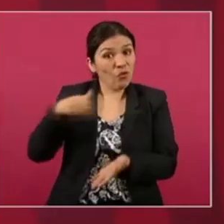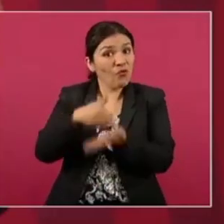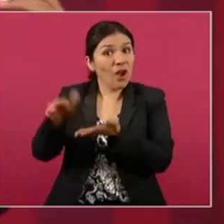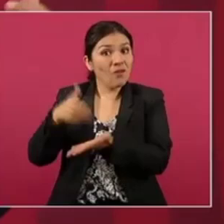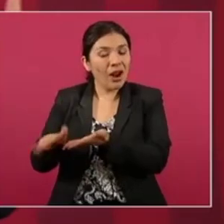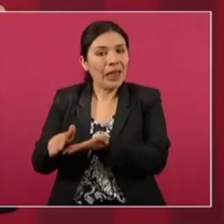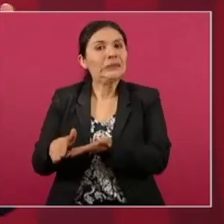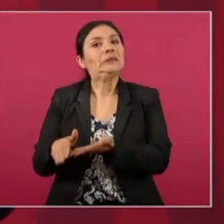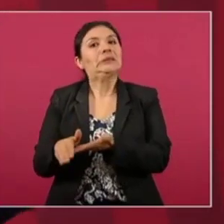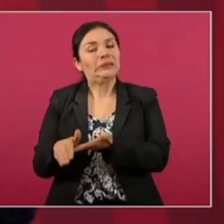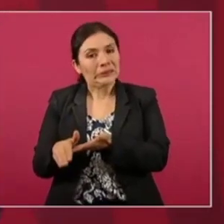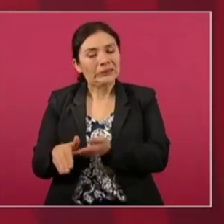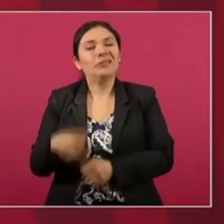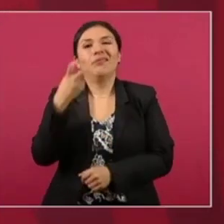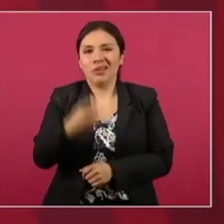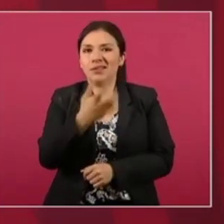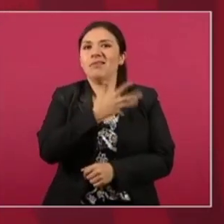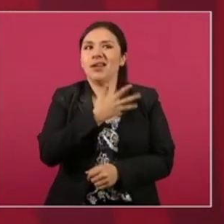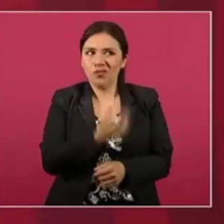Entonces, tenemos casos